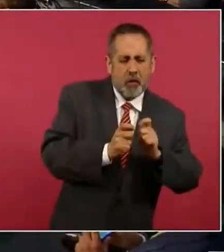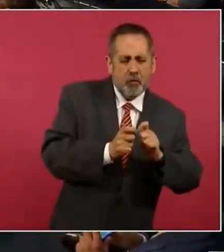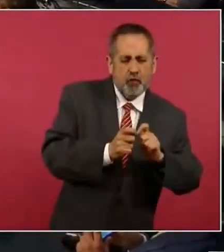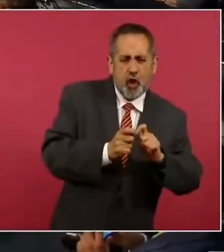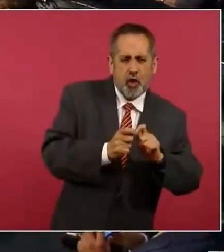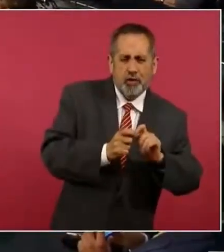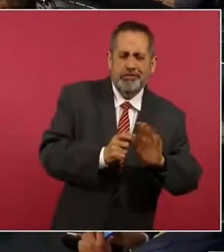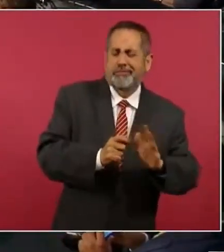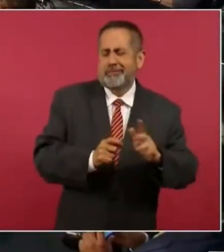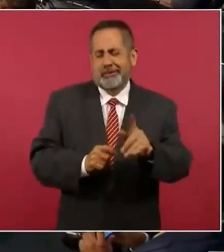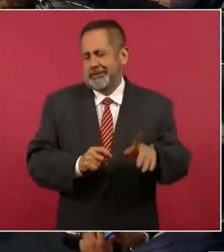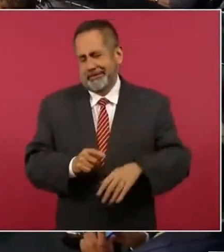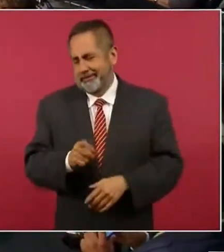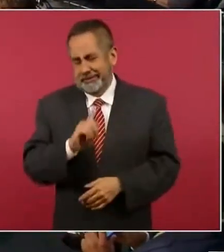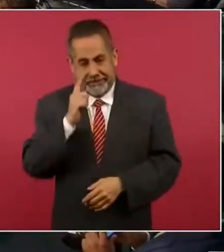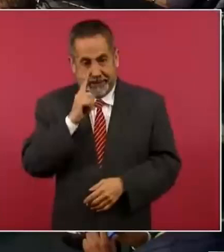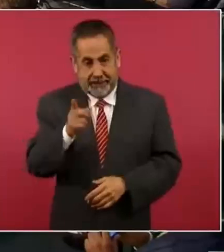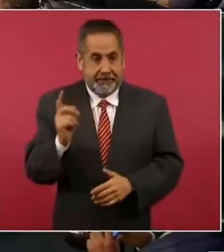Miren